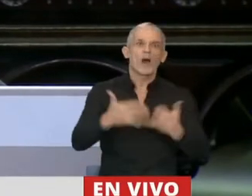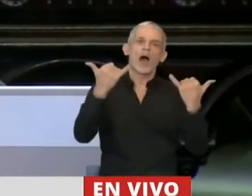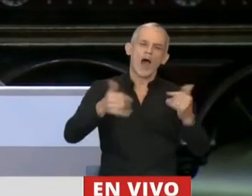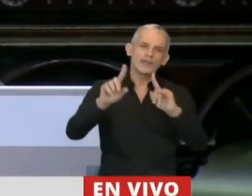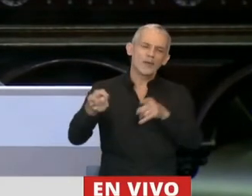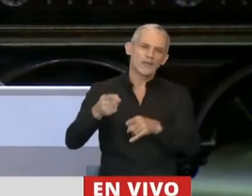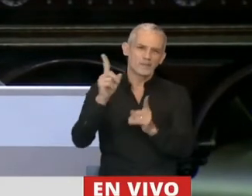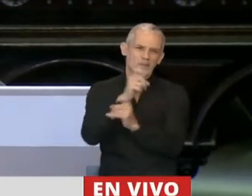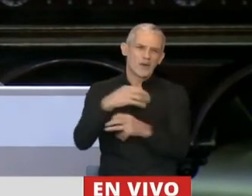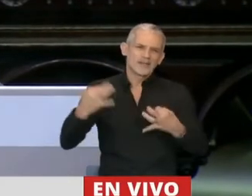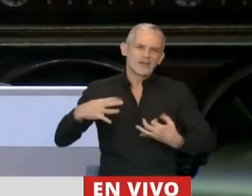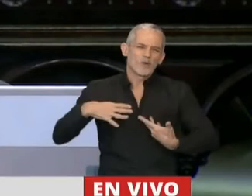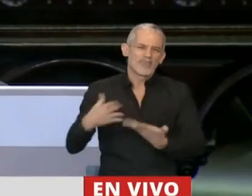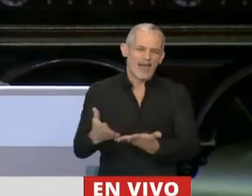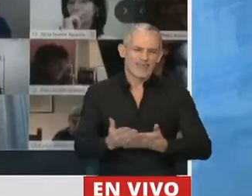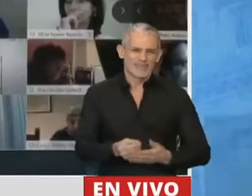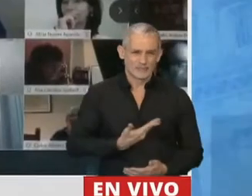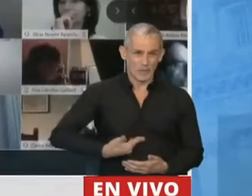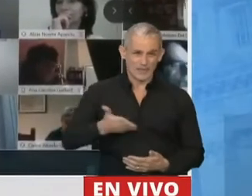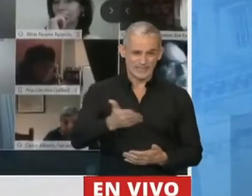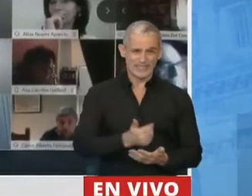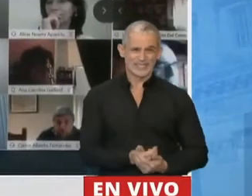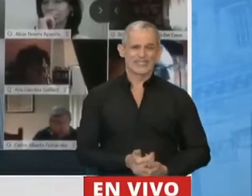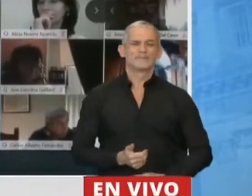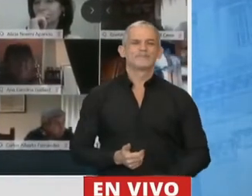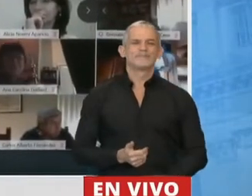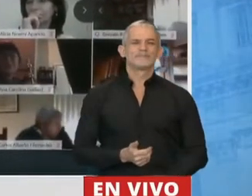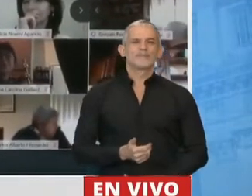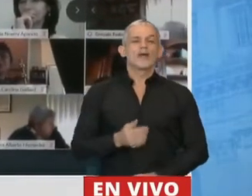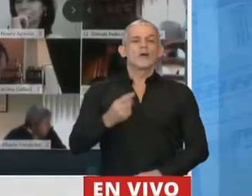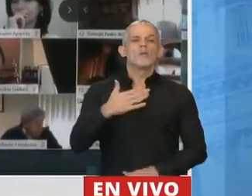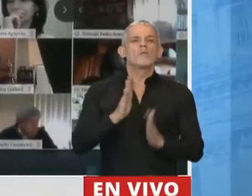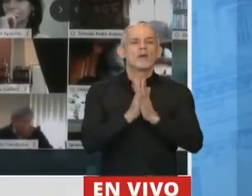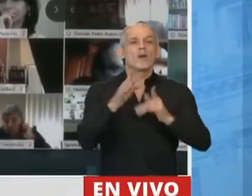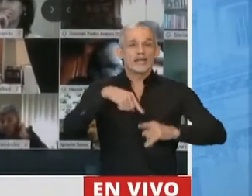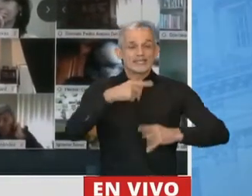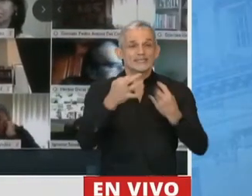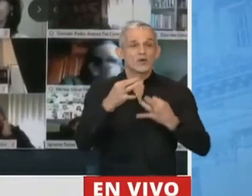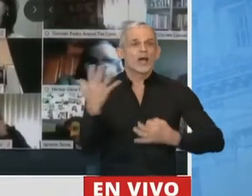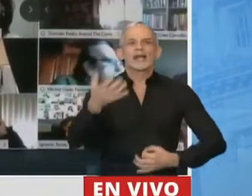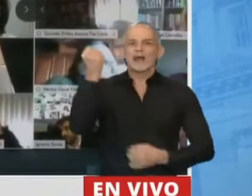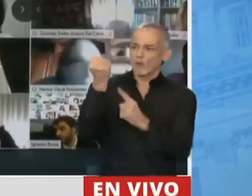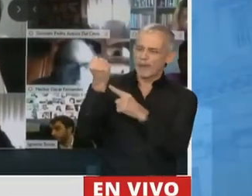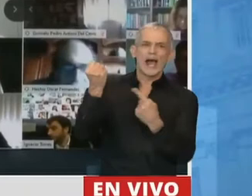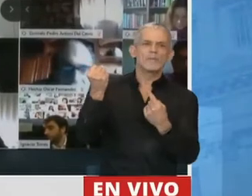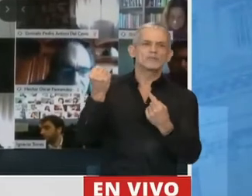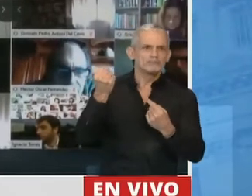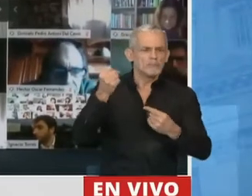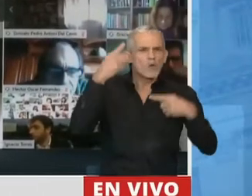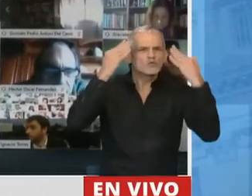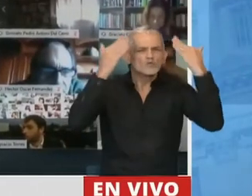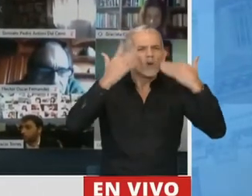crisis de inseguridad. Ahora, Presidente, quiero que recuperemos lo que creo que a muchos nos ilusionó,